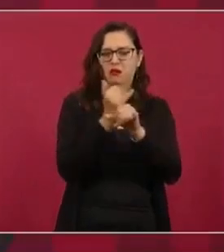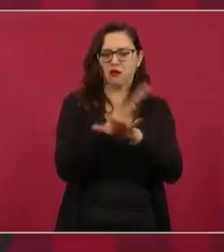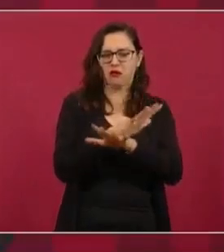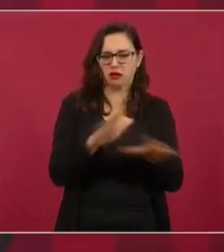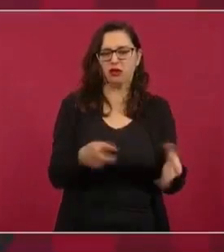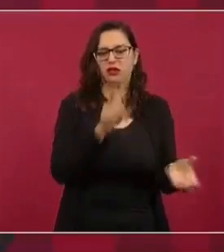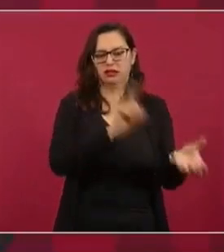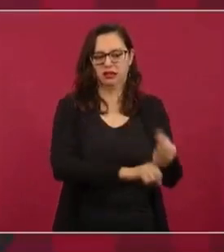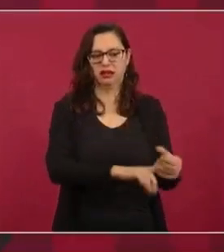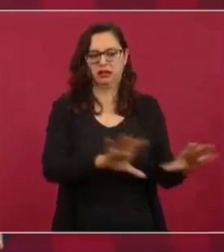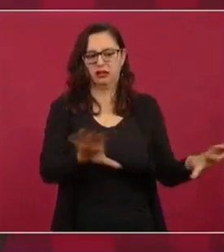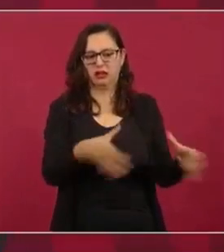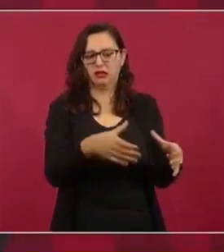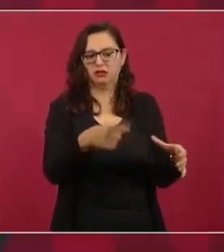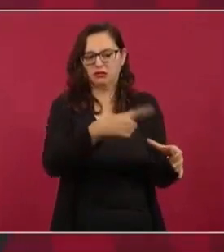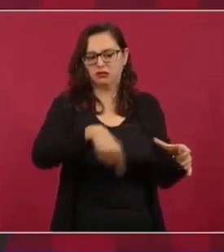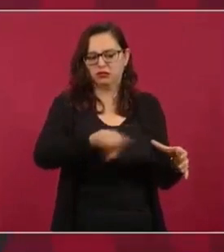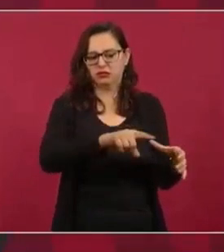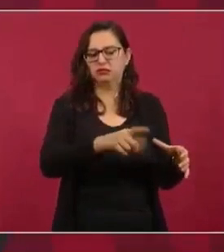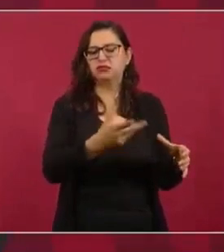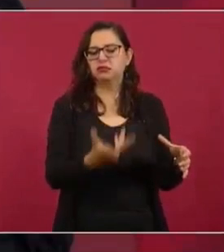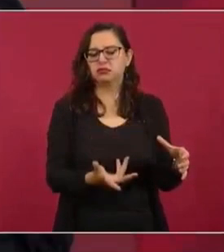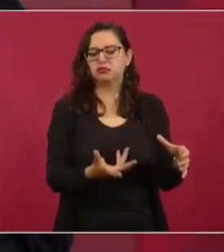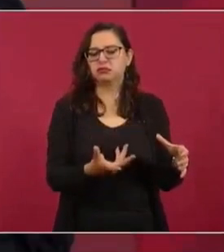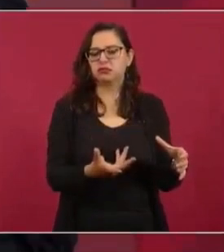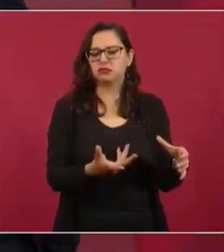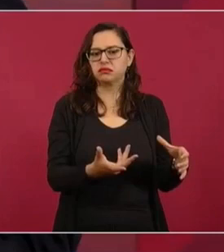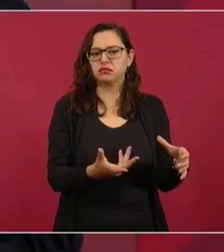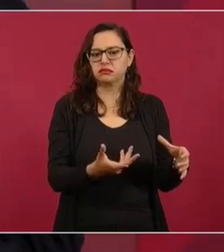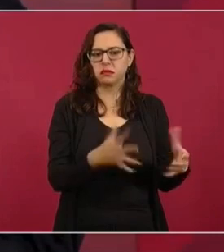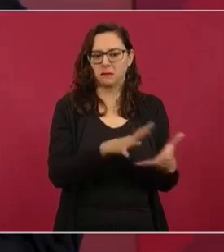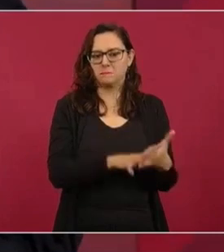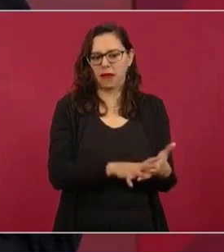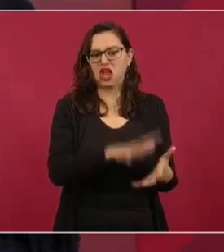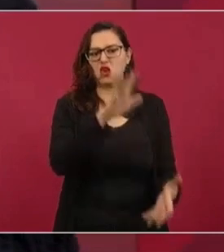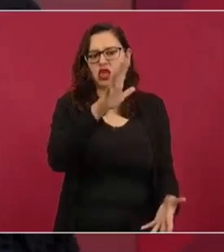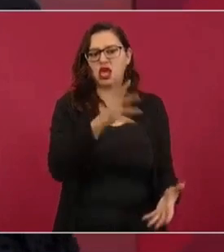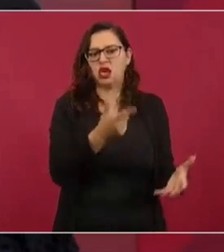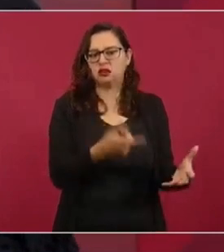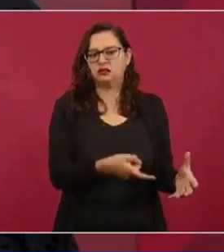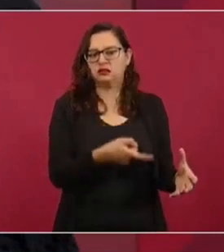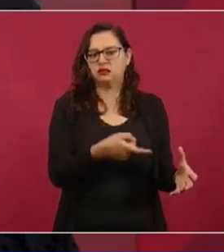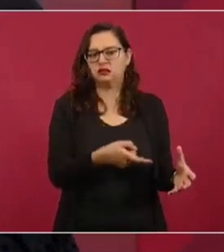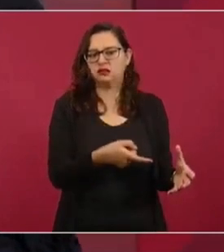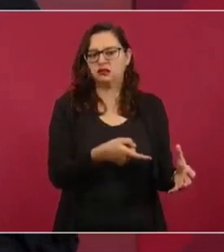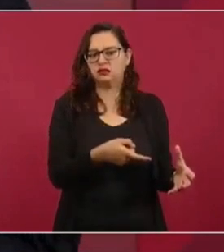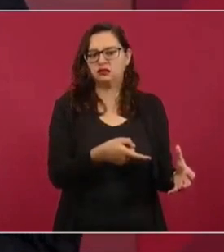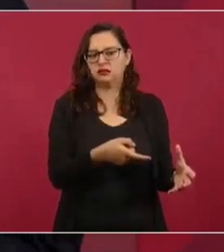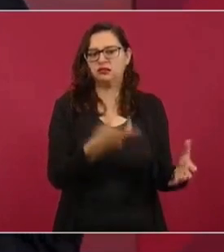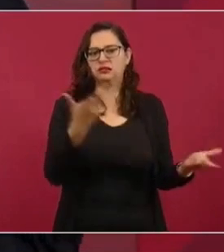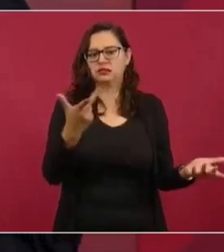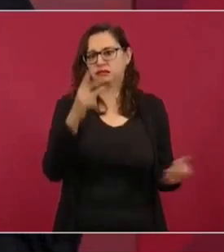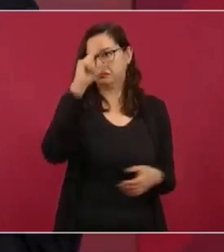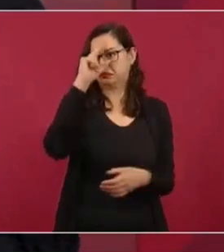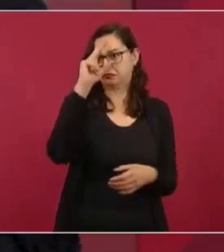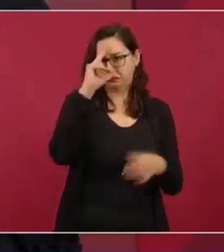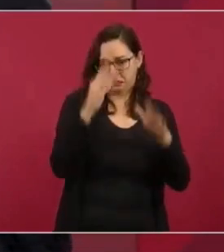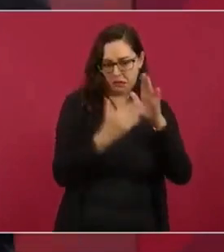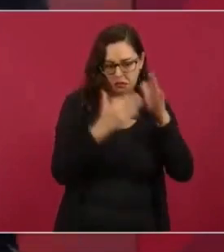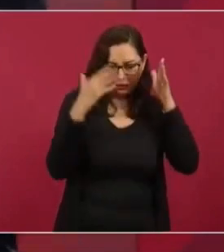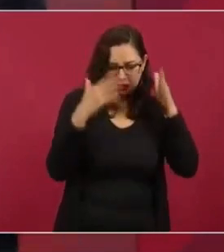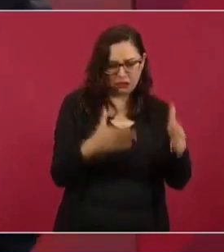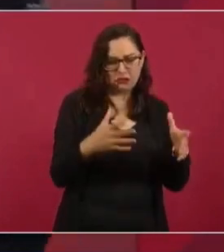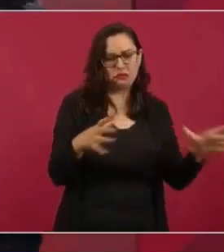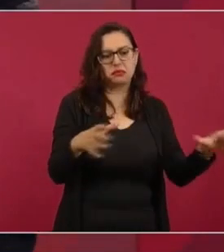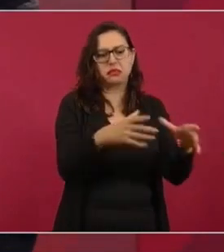no todos, pero sí la mayoría o los intelectuales orgánicos,